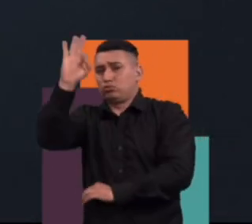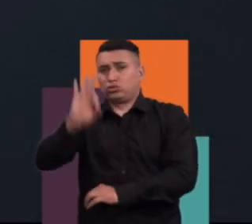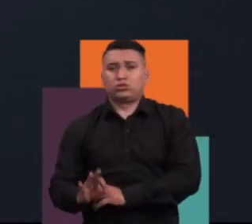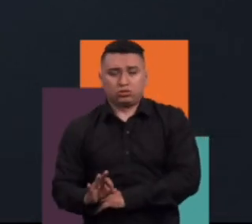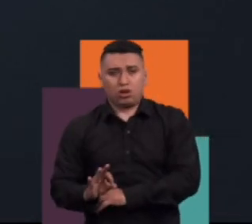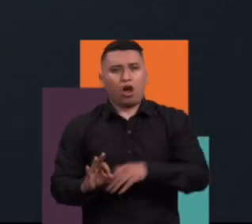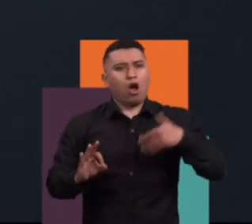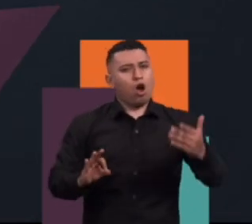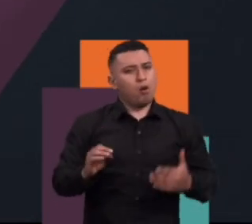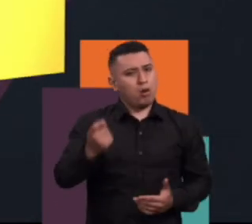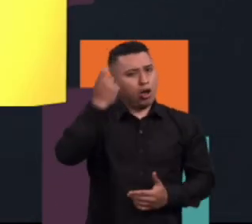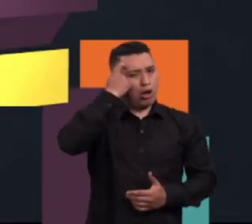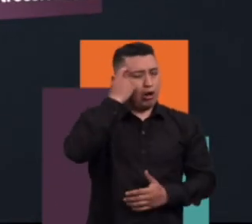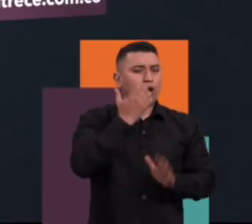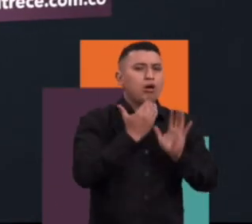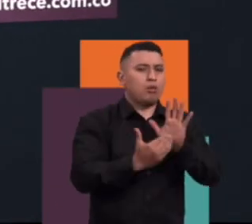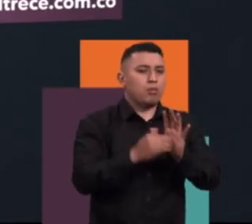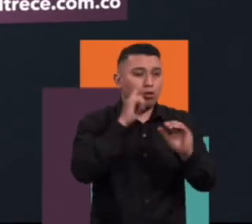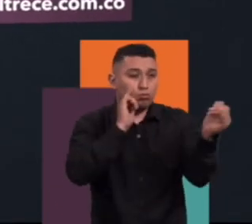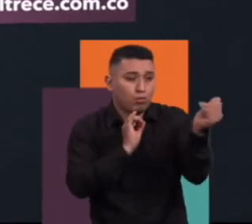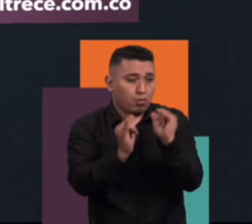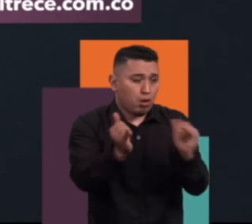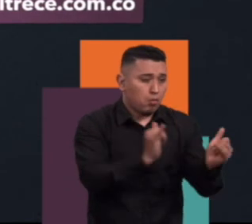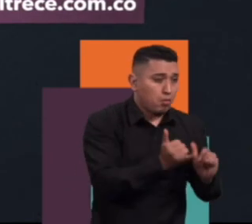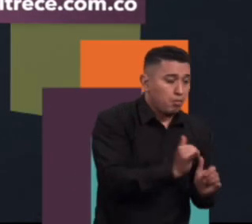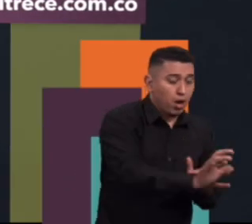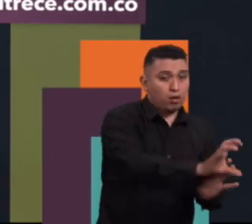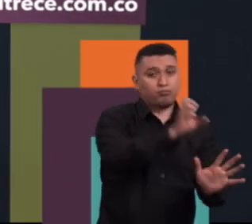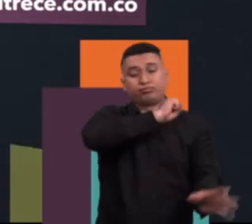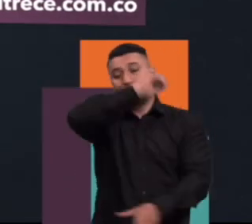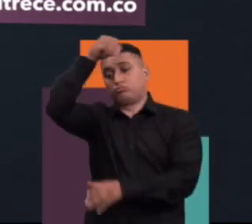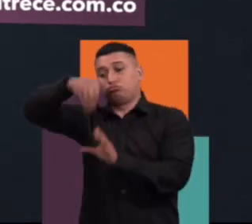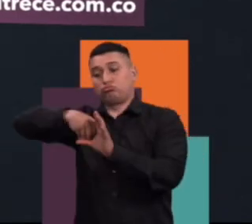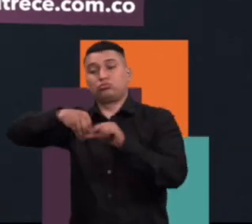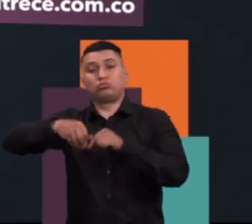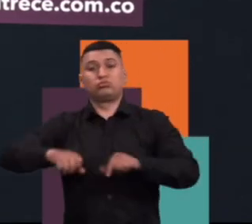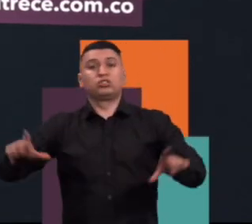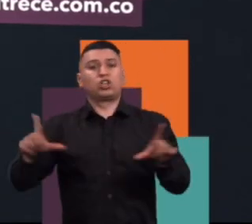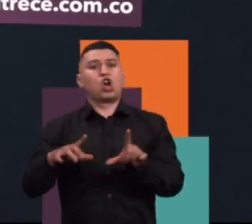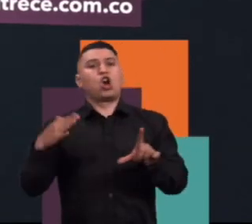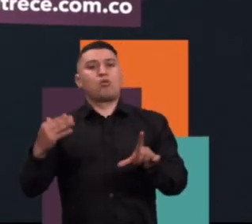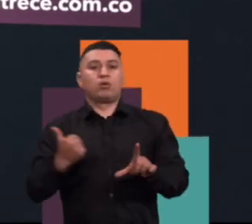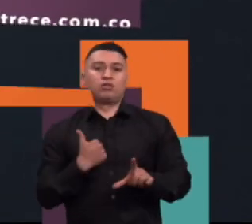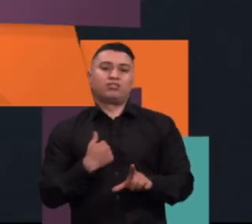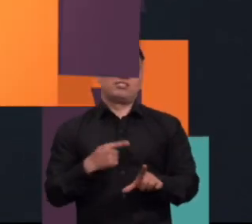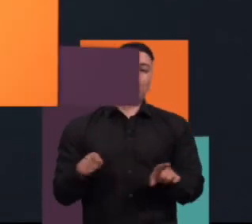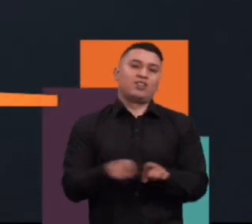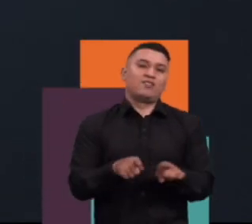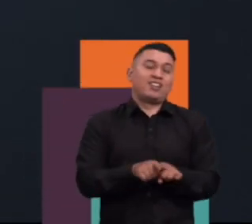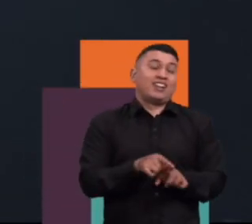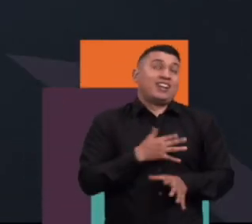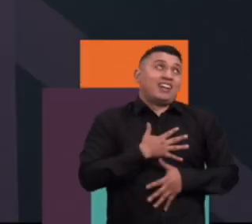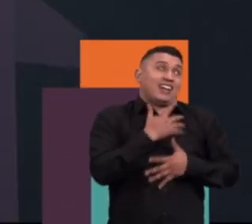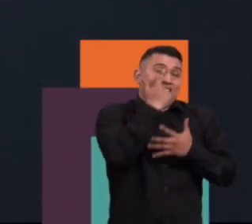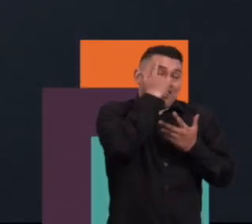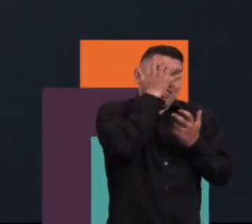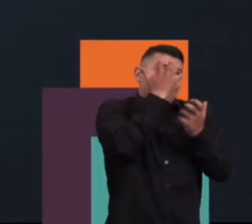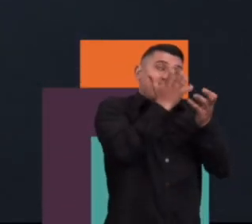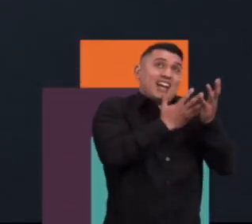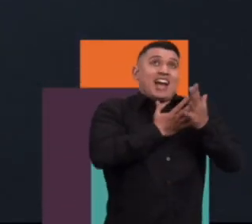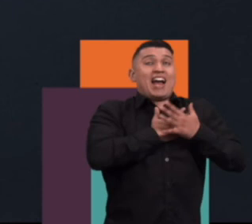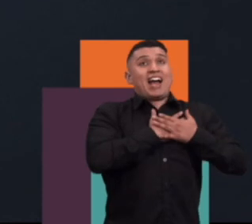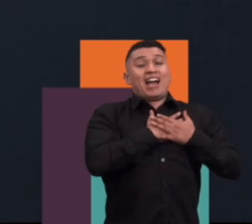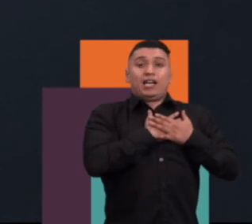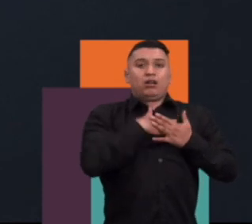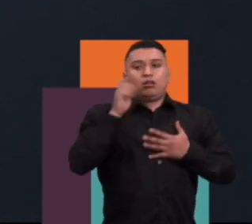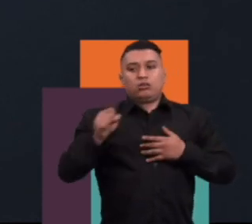¿Y cómo sería este cambio en la televisión? Yo sería bastante romántico e idealista, que la aventura debería